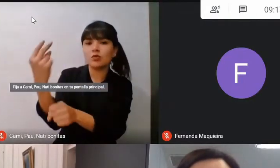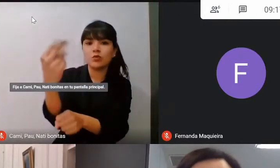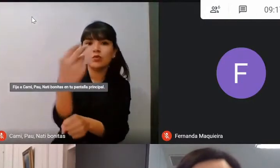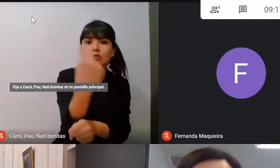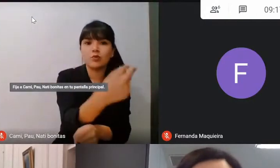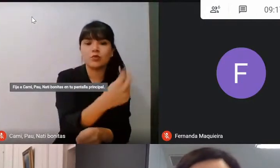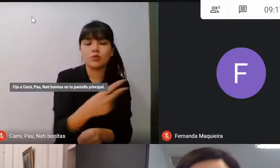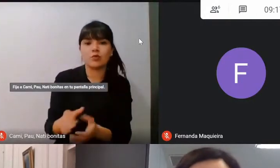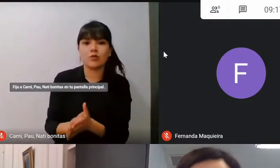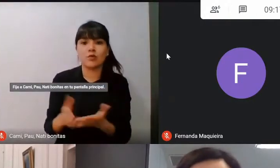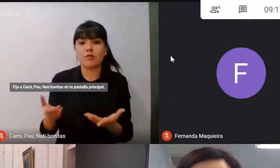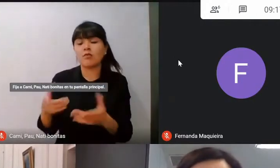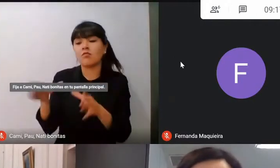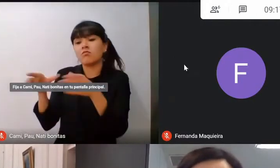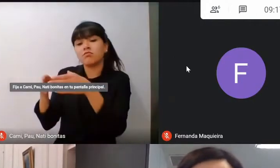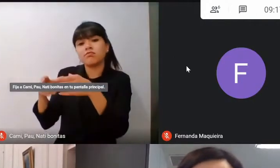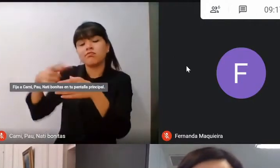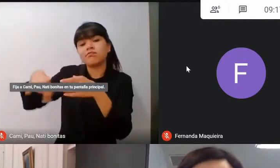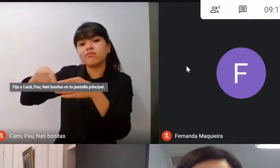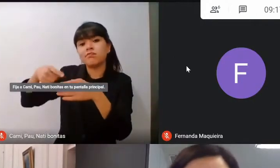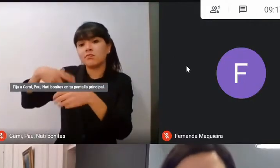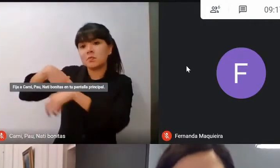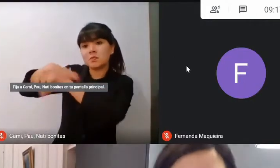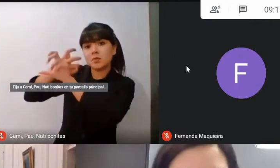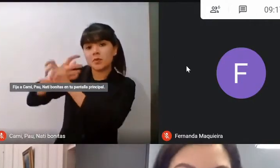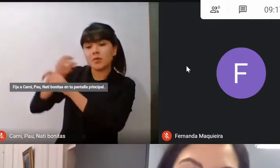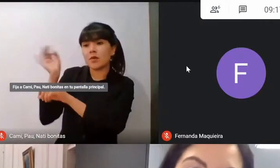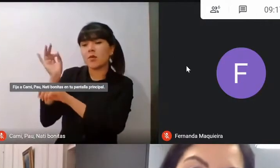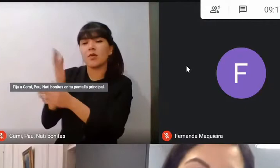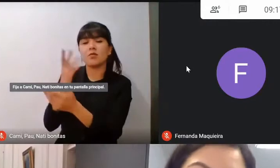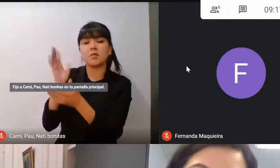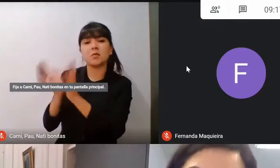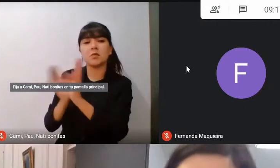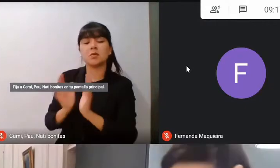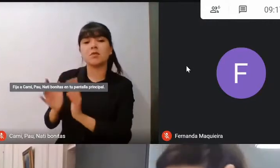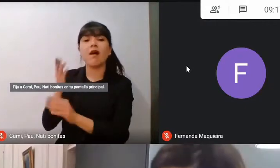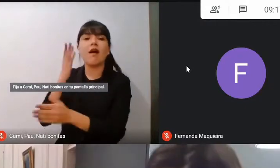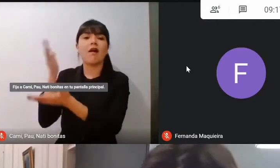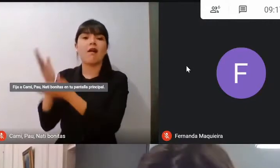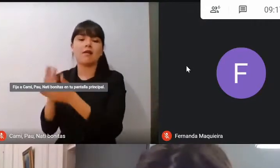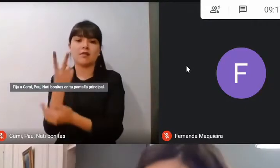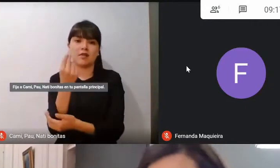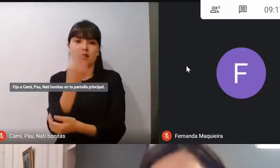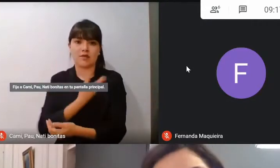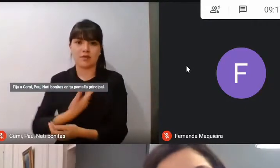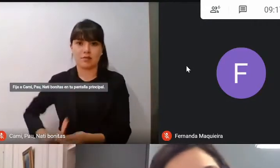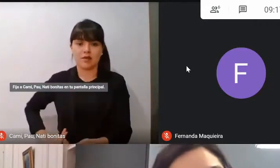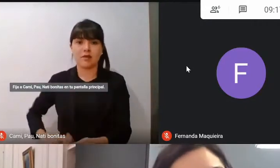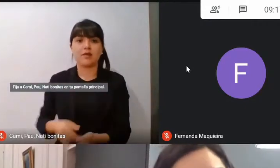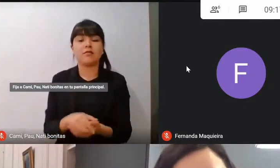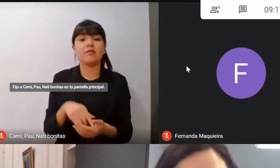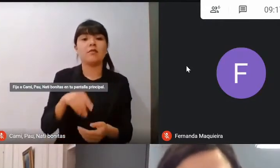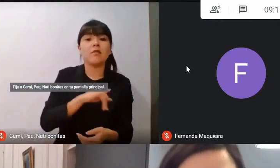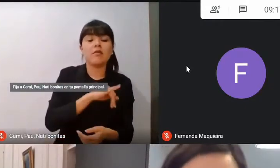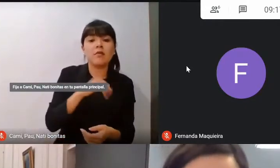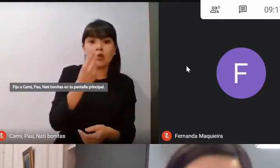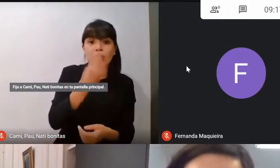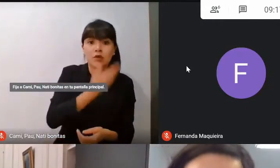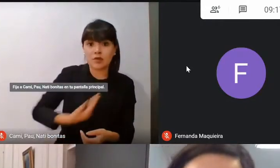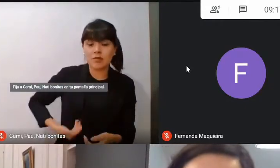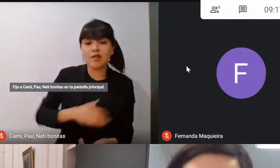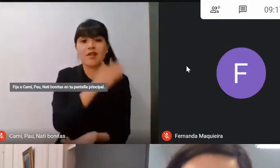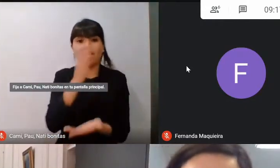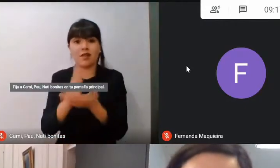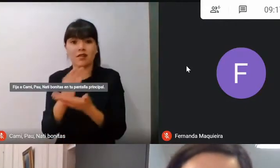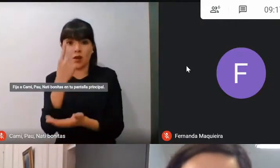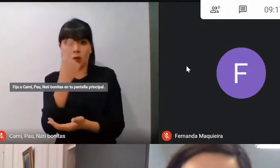sesionen hasta aproximadamente las doce y media. A partir de las doce y media y hasta las trece horas pedirles que ese consolidado